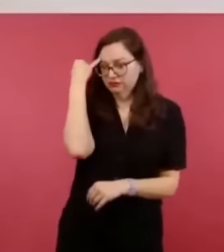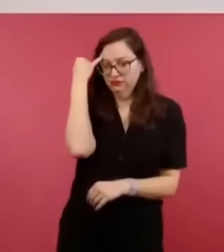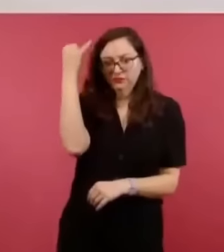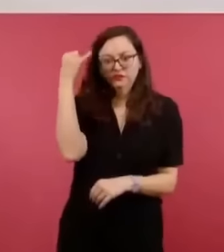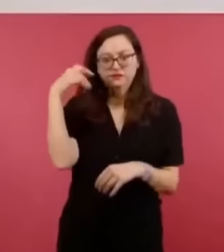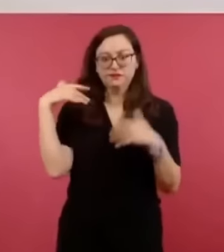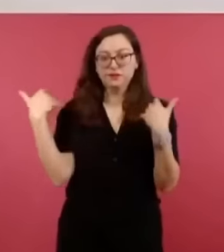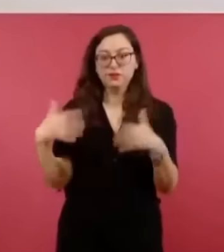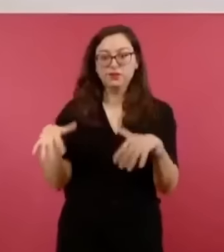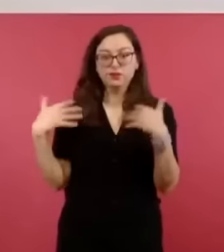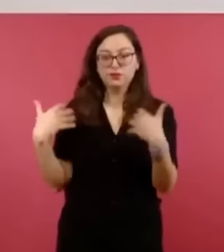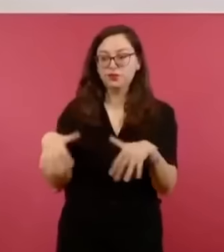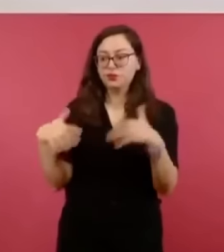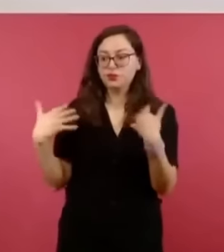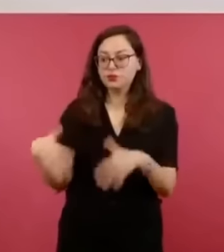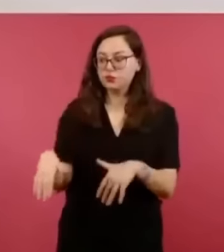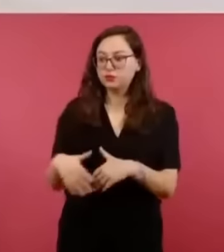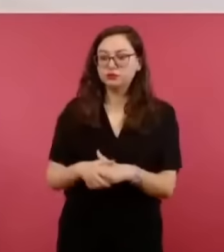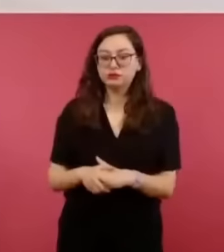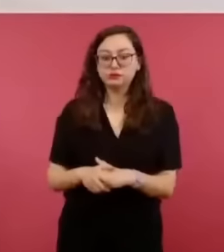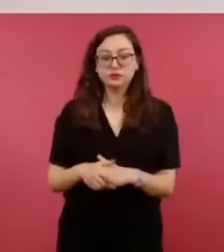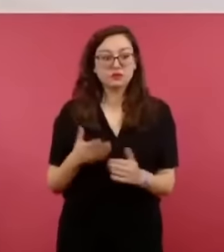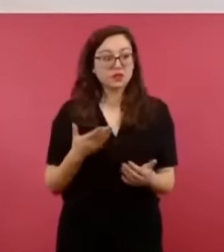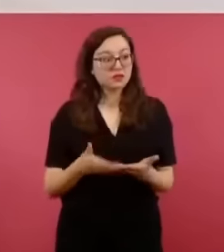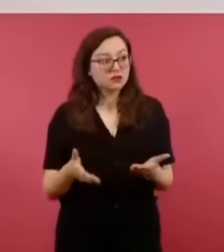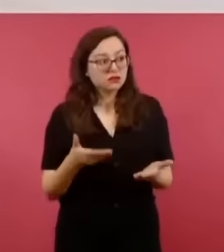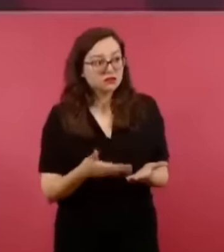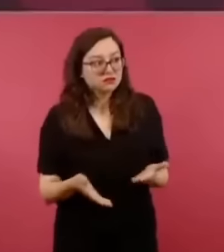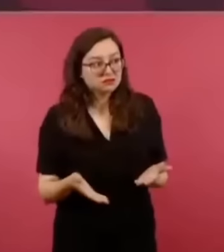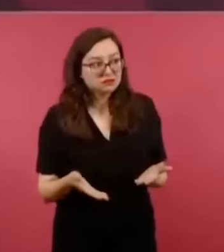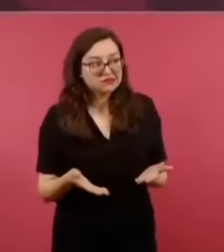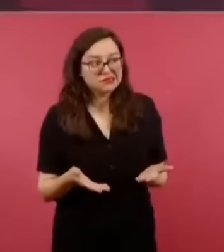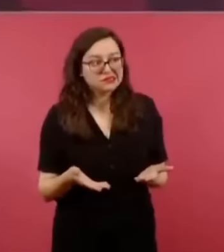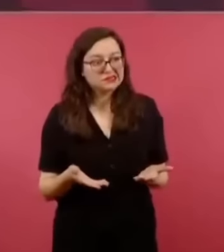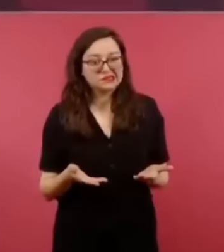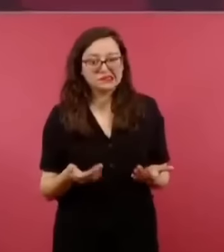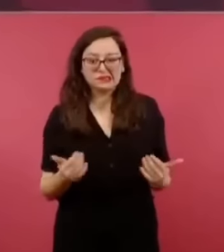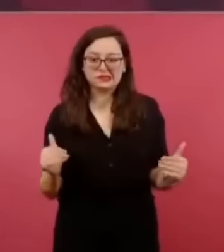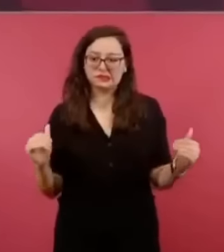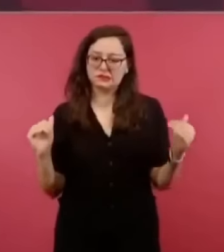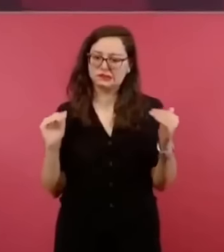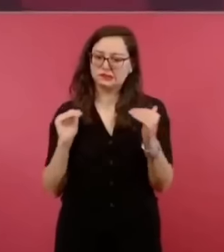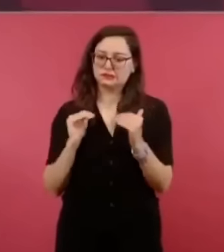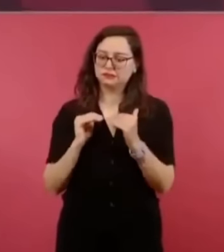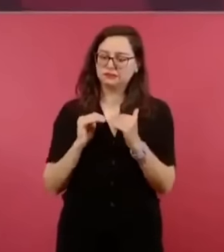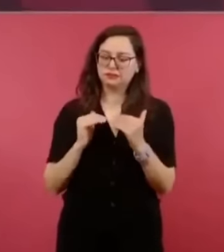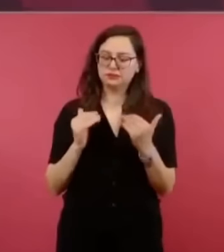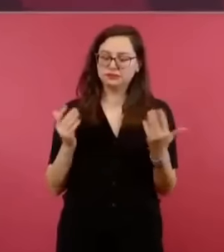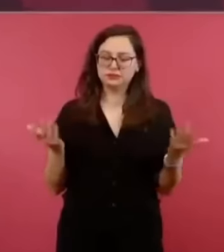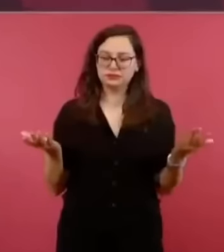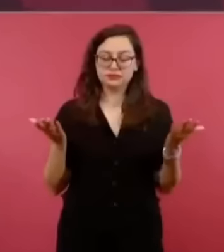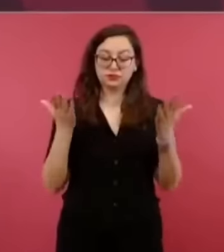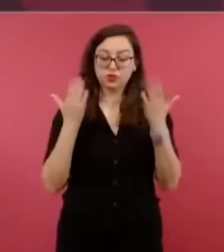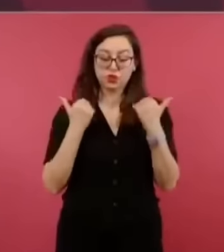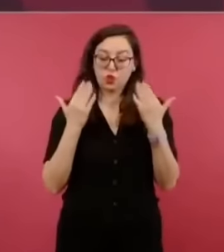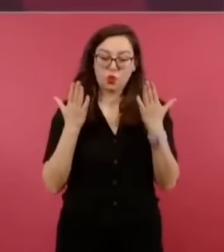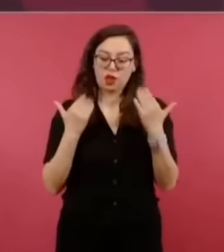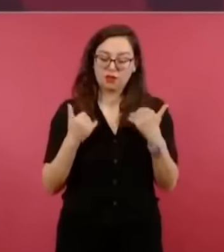del conservadurismo, pero lo que hay